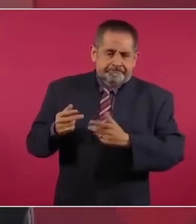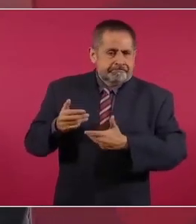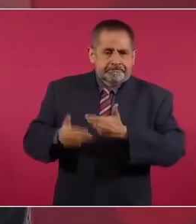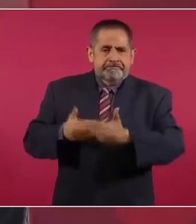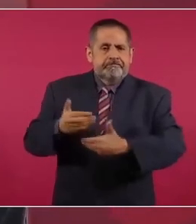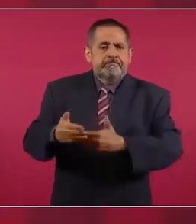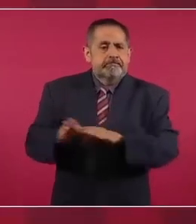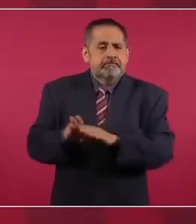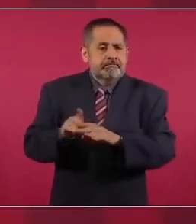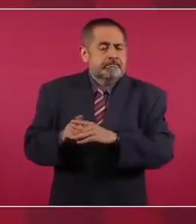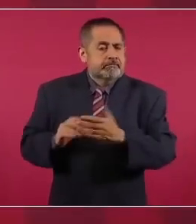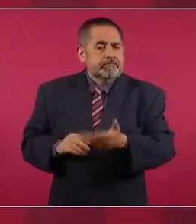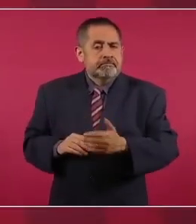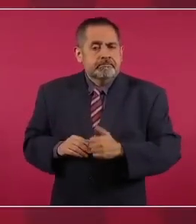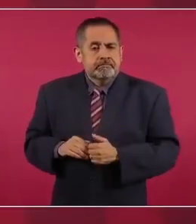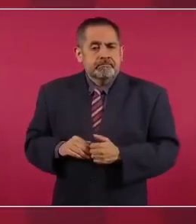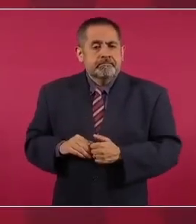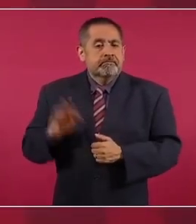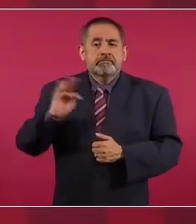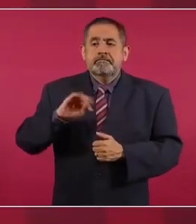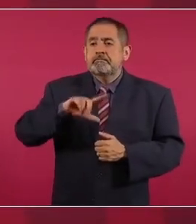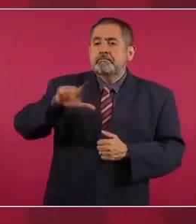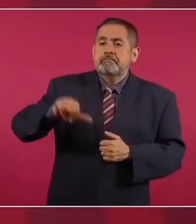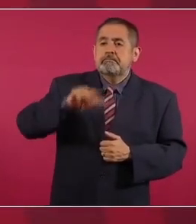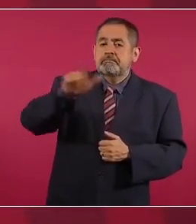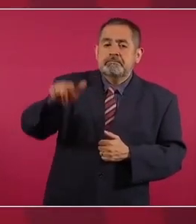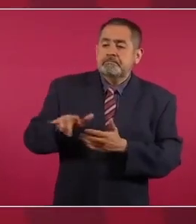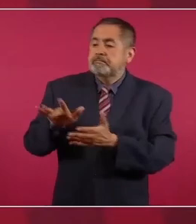pues iban a haber filtraciones